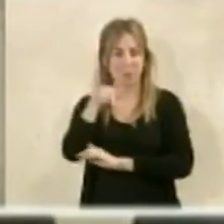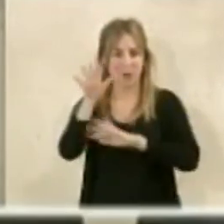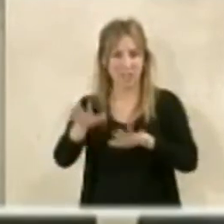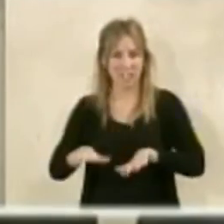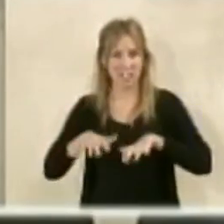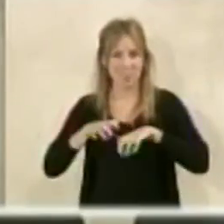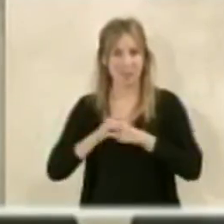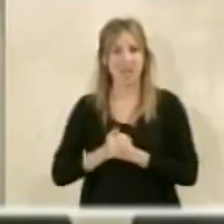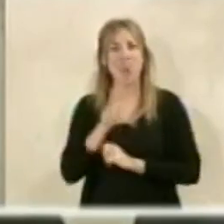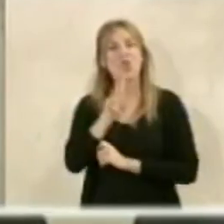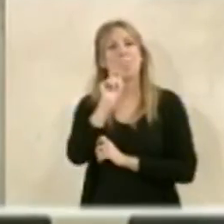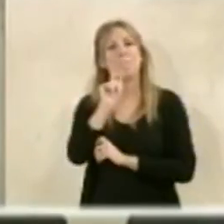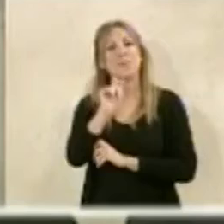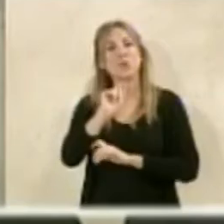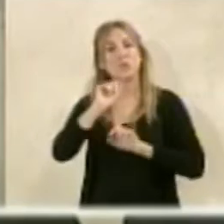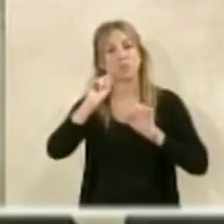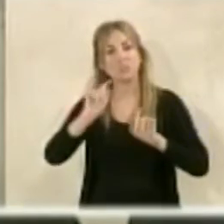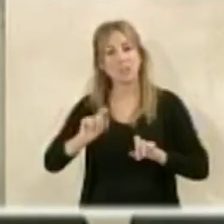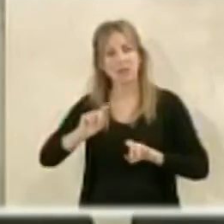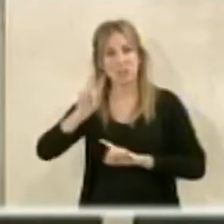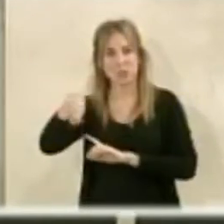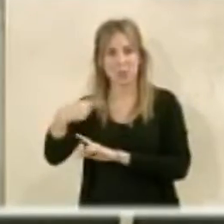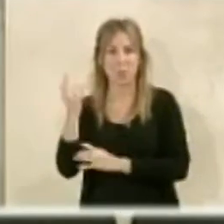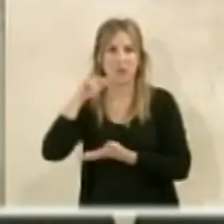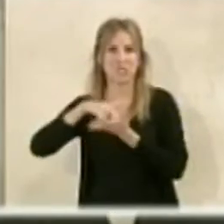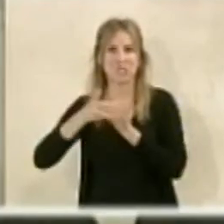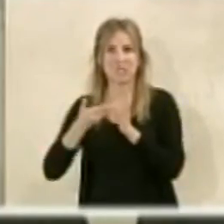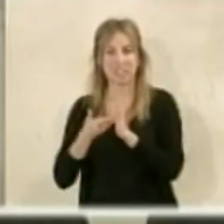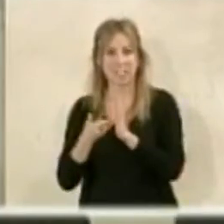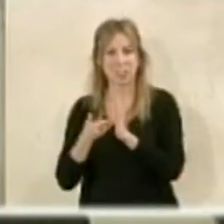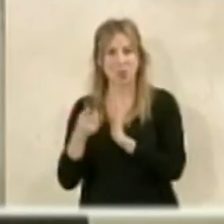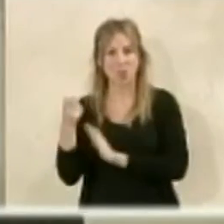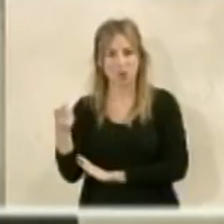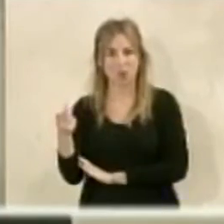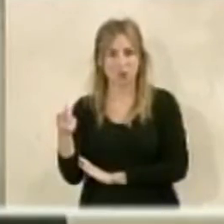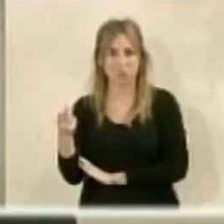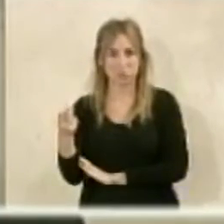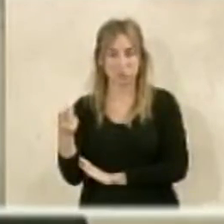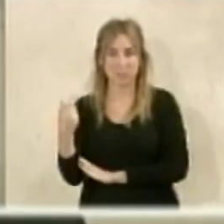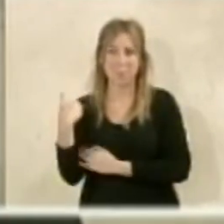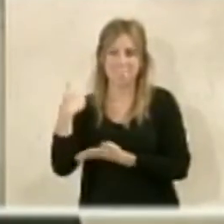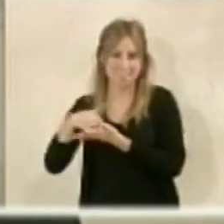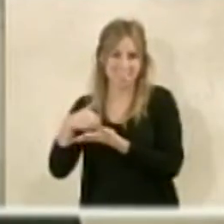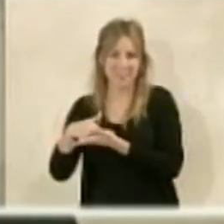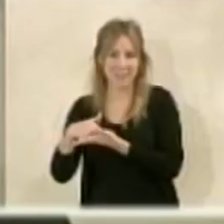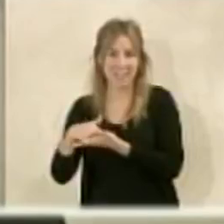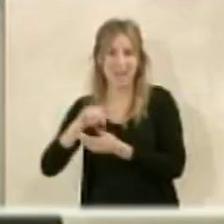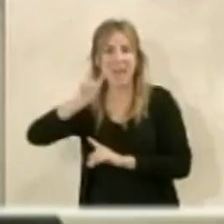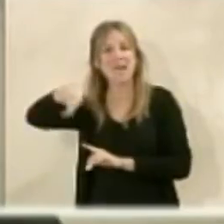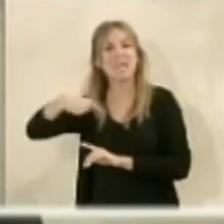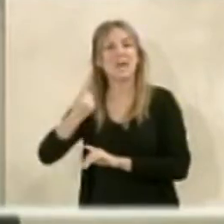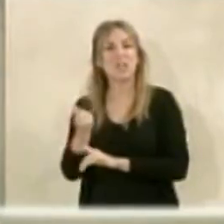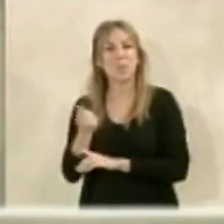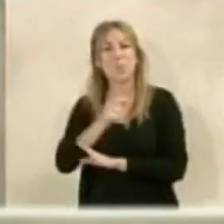nos vamos a dar dos minutos de receso porque los servicios técnicos del ayuntamiento así lo solicitan y enseguida